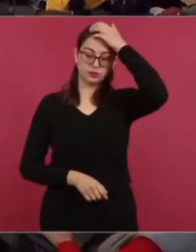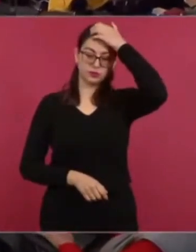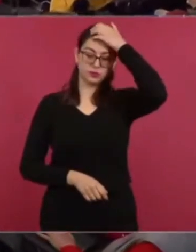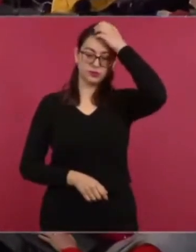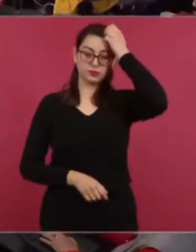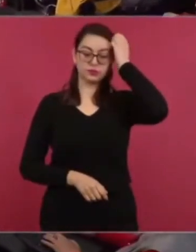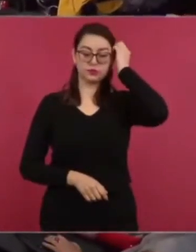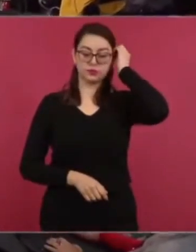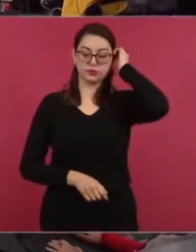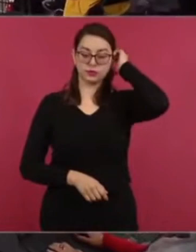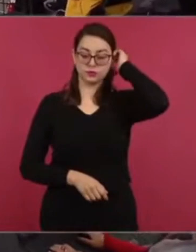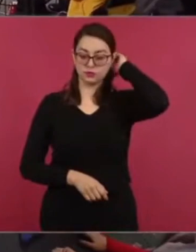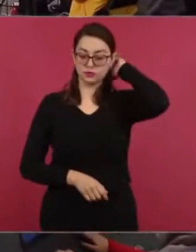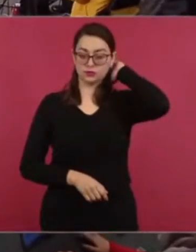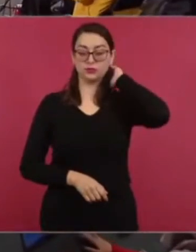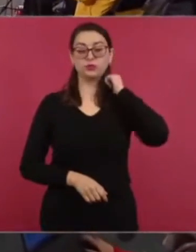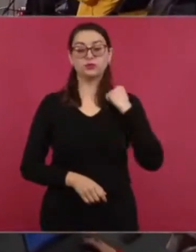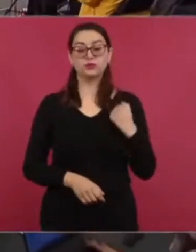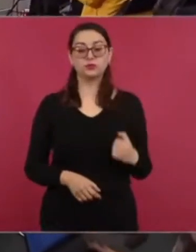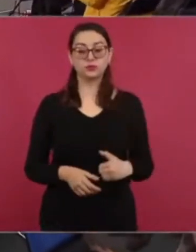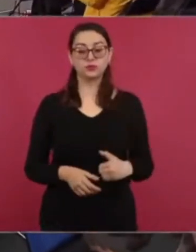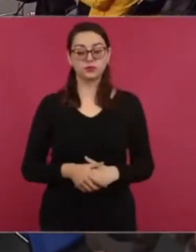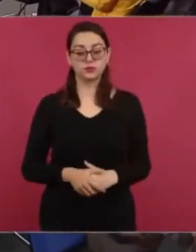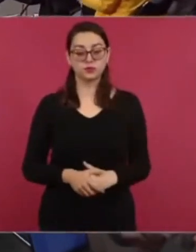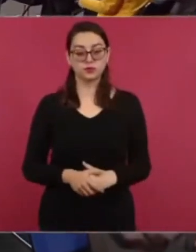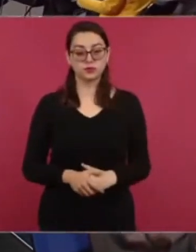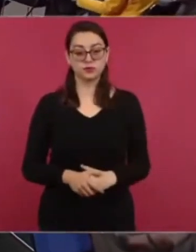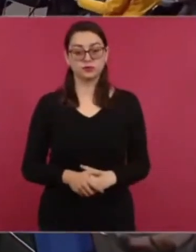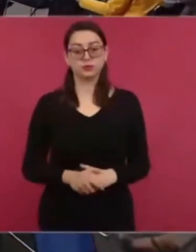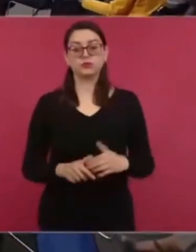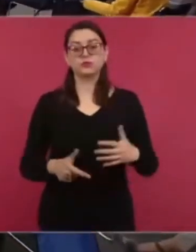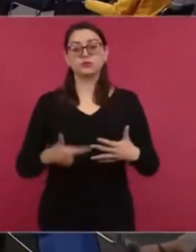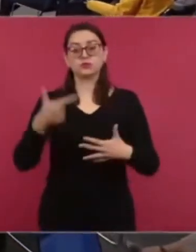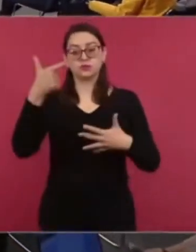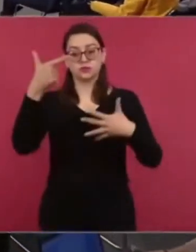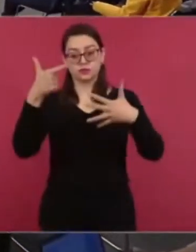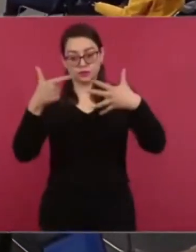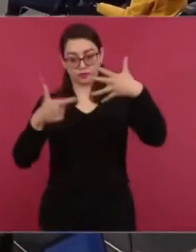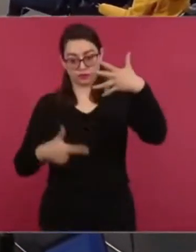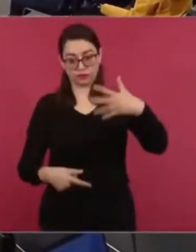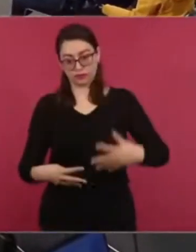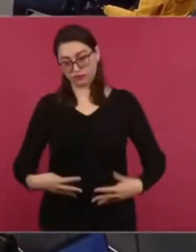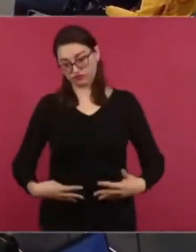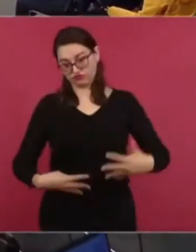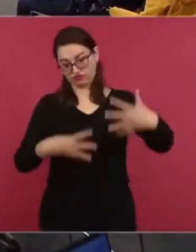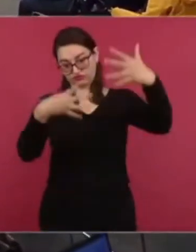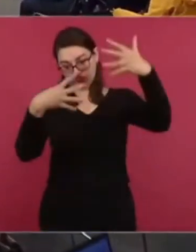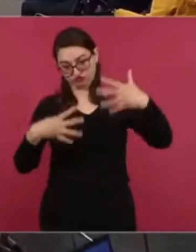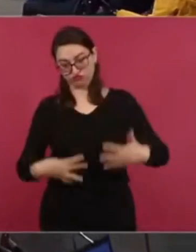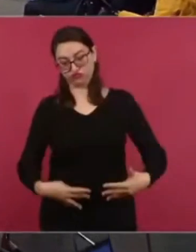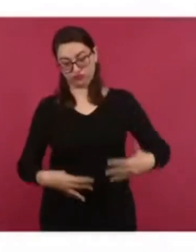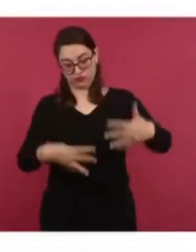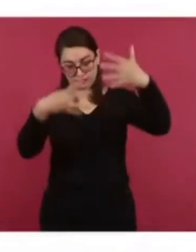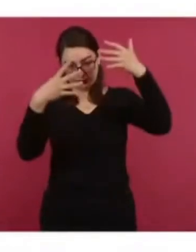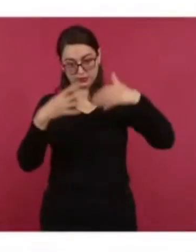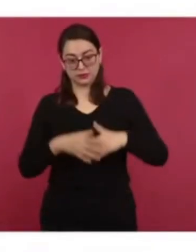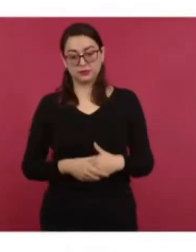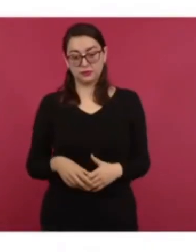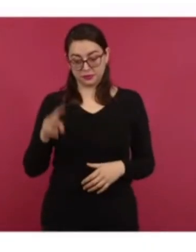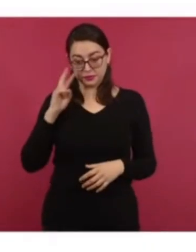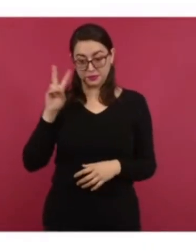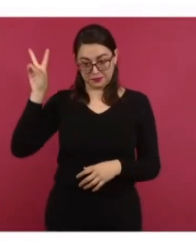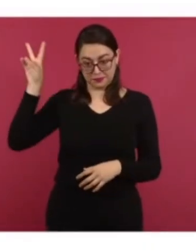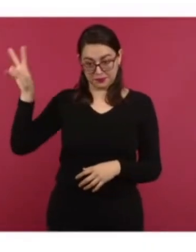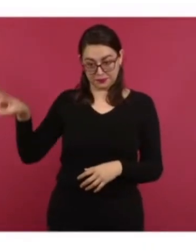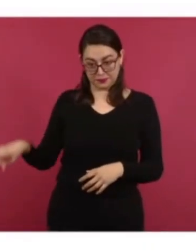Esta es la lista, nada más la pasas rapidito porque si no nos van a… Pero esta, mire,